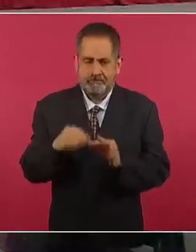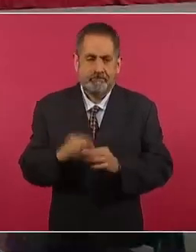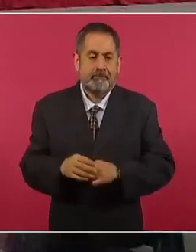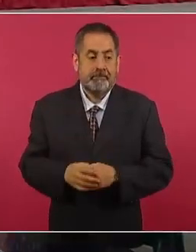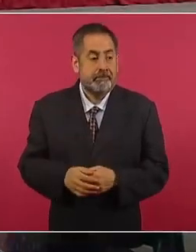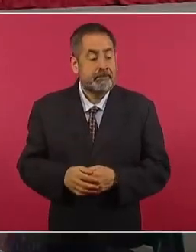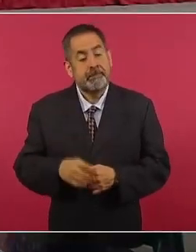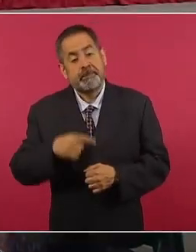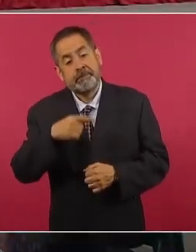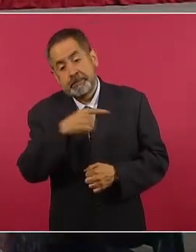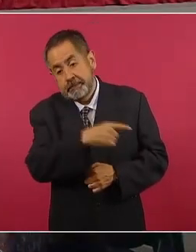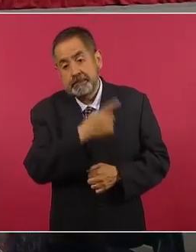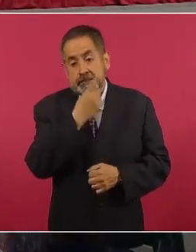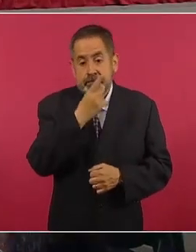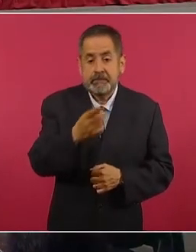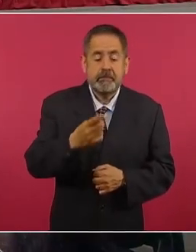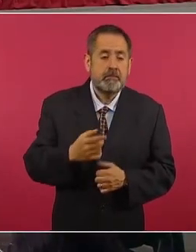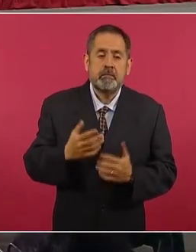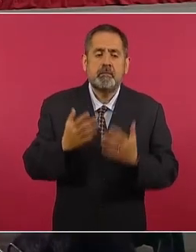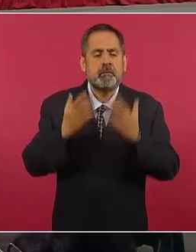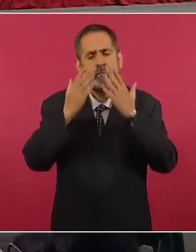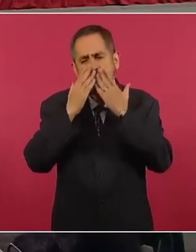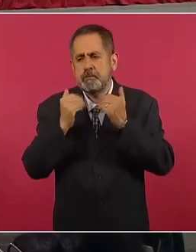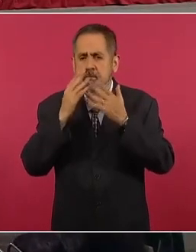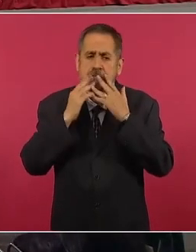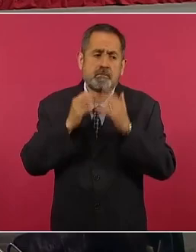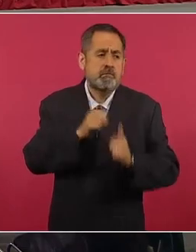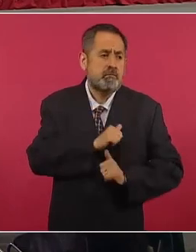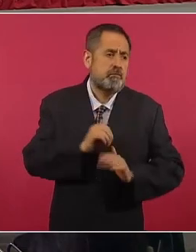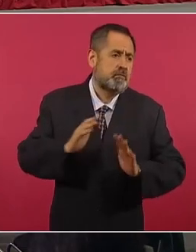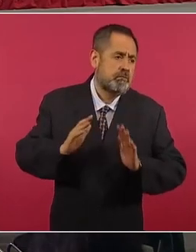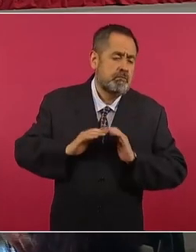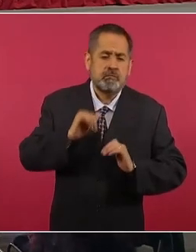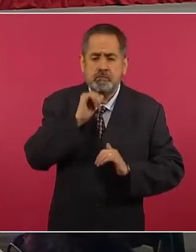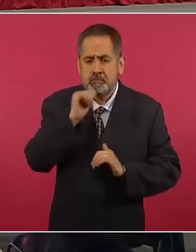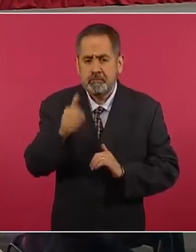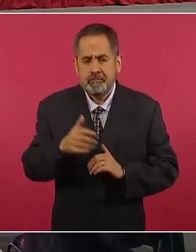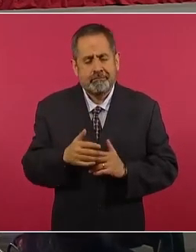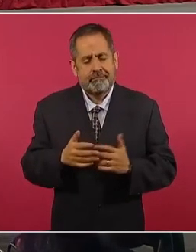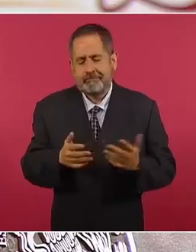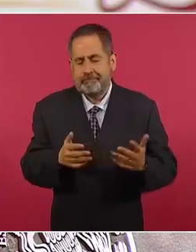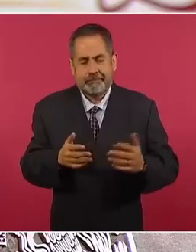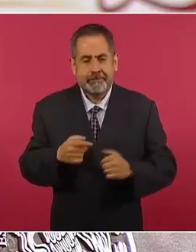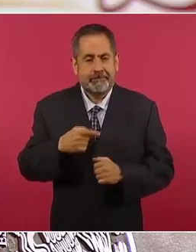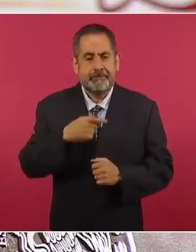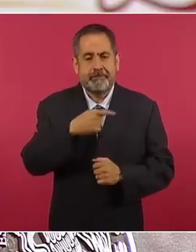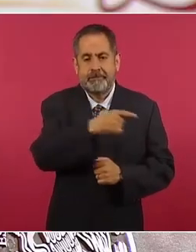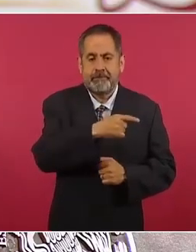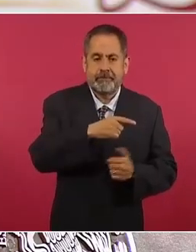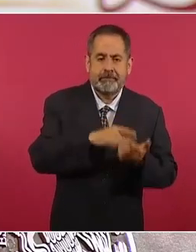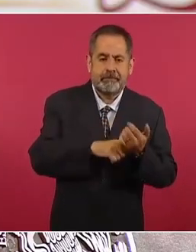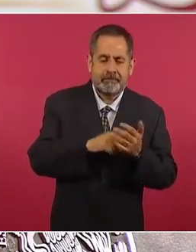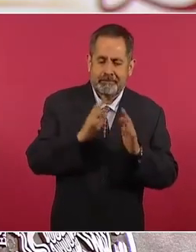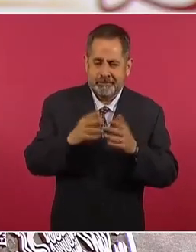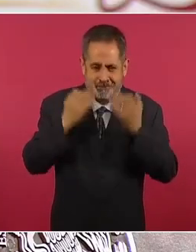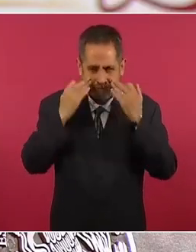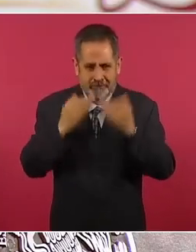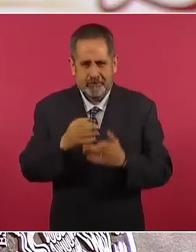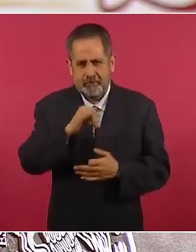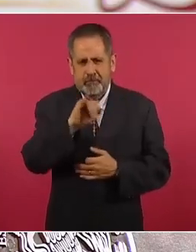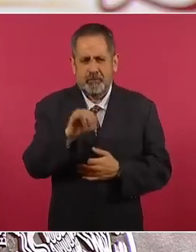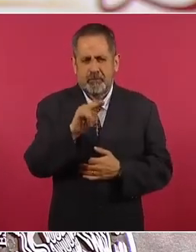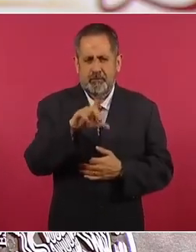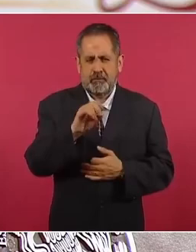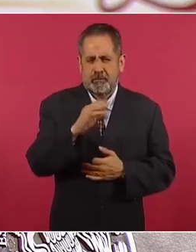que no se contó con la presencia de elementos de las Fuerzas Armadas, ya se ha señalado la presencia de Julio César López Patolcin,